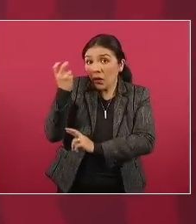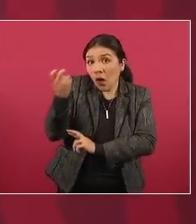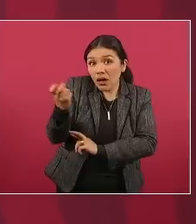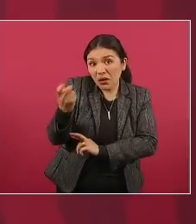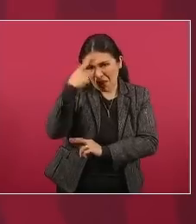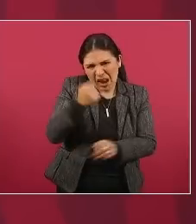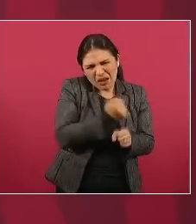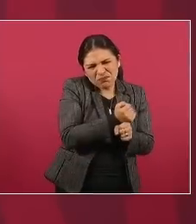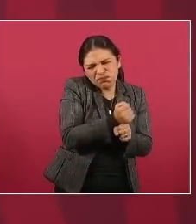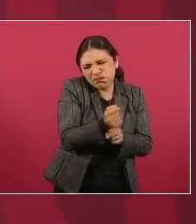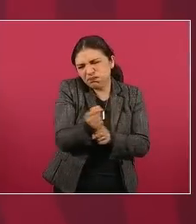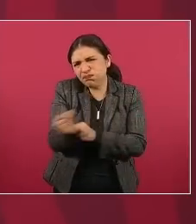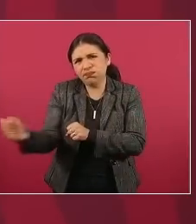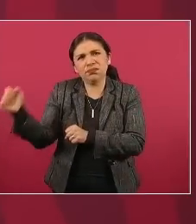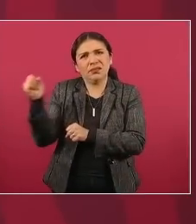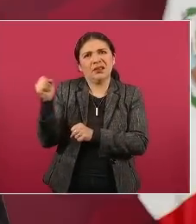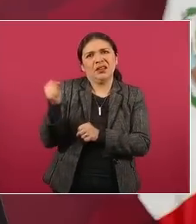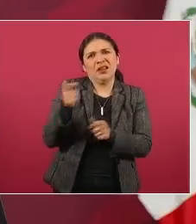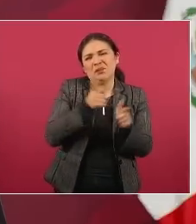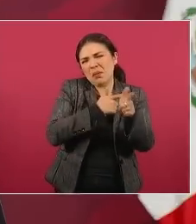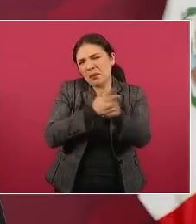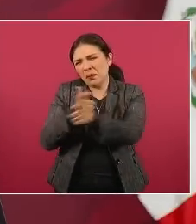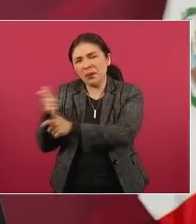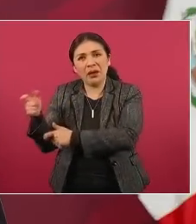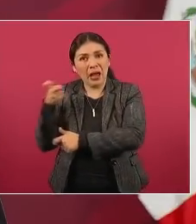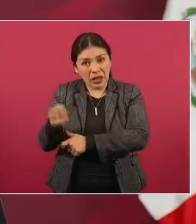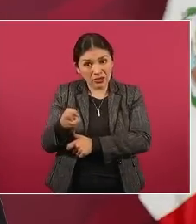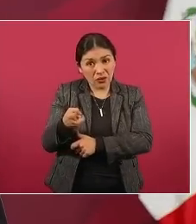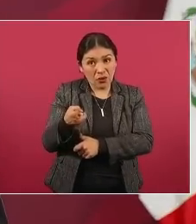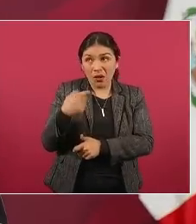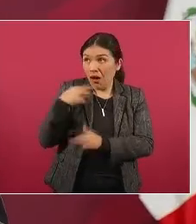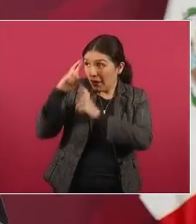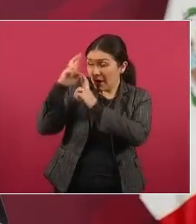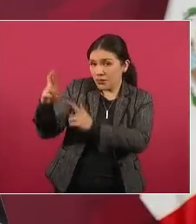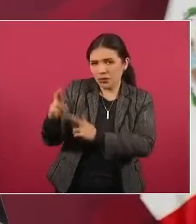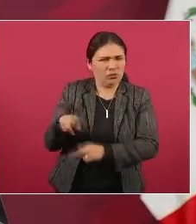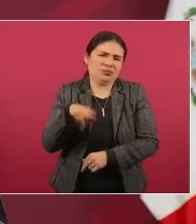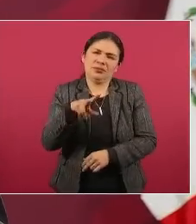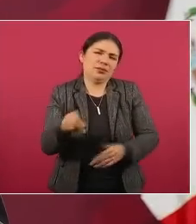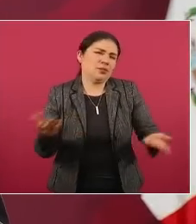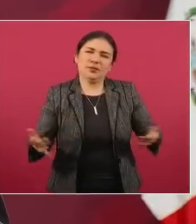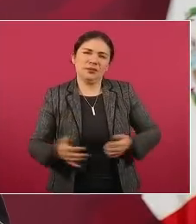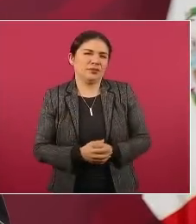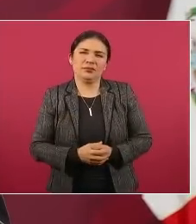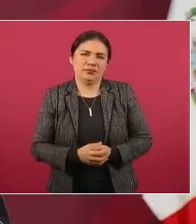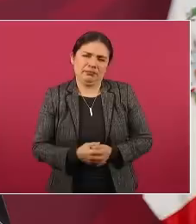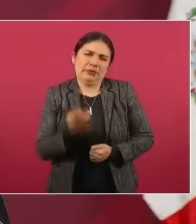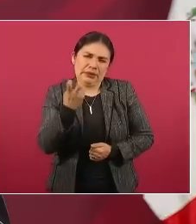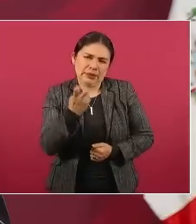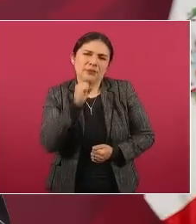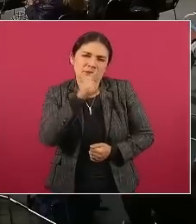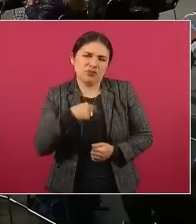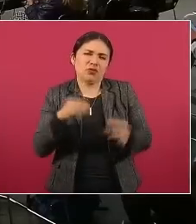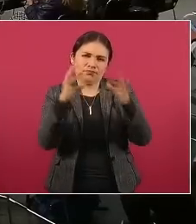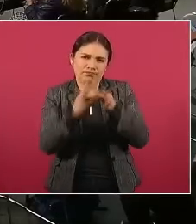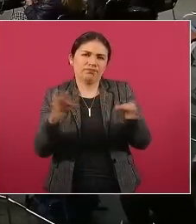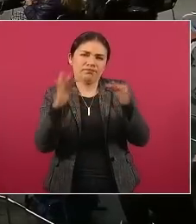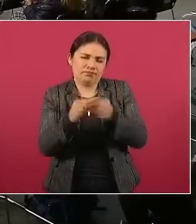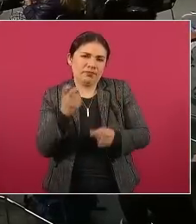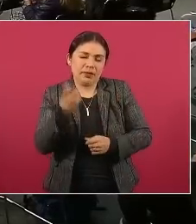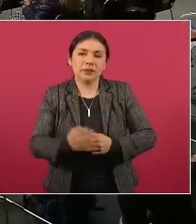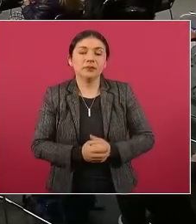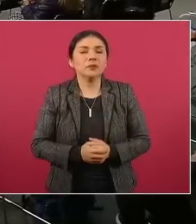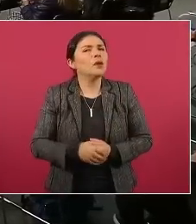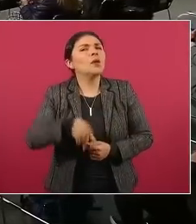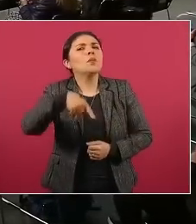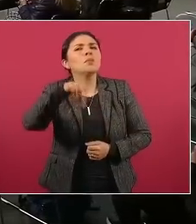bloqueamos y se acabó porque aquí no tenemos atol en las venas a nosotros si nos duele lo que hicieron esos perros